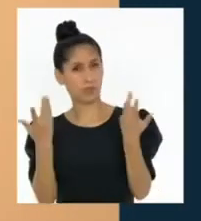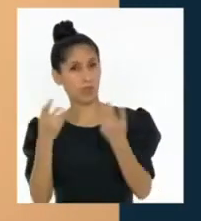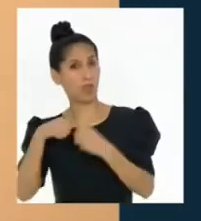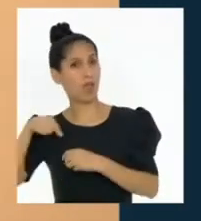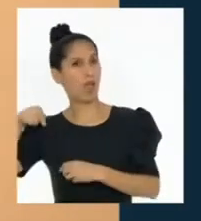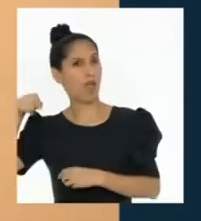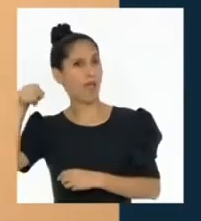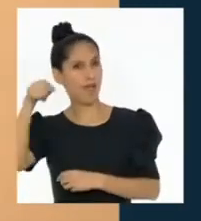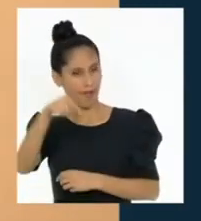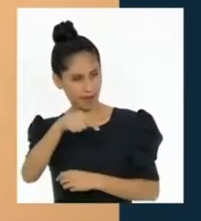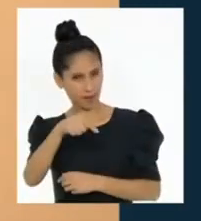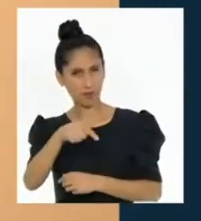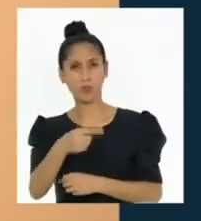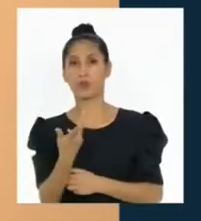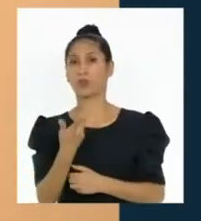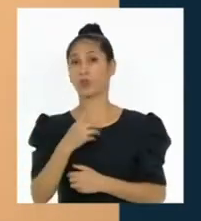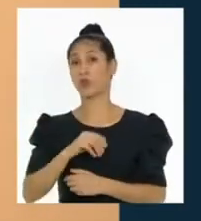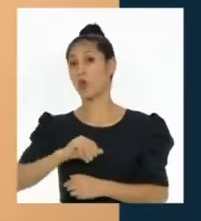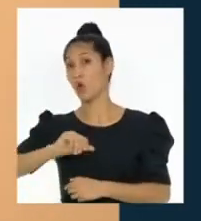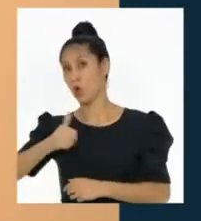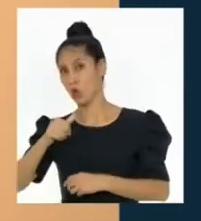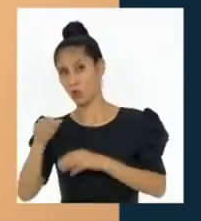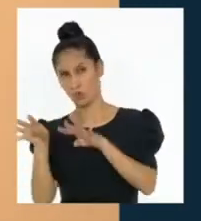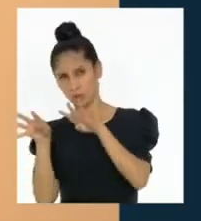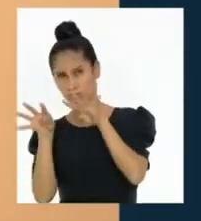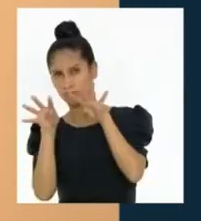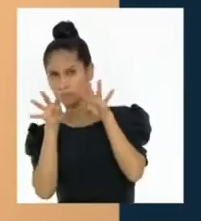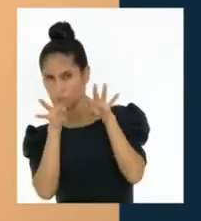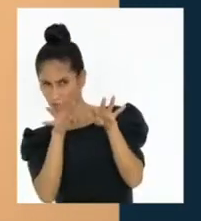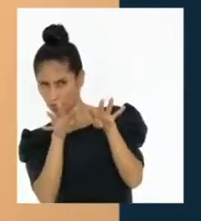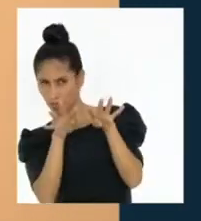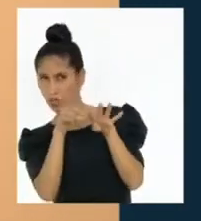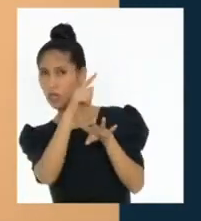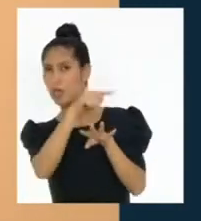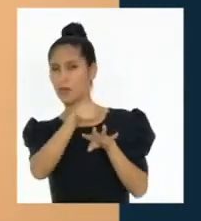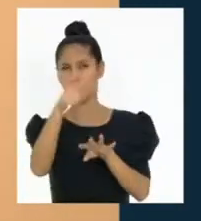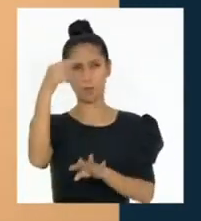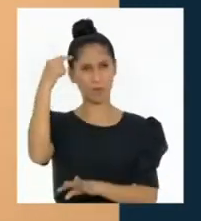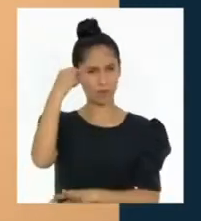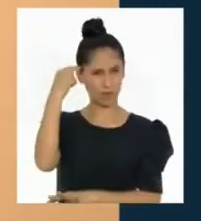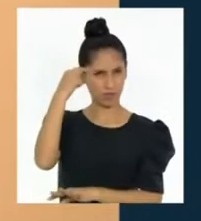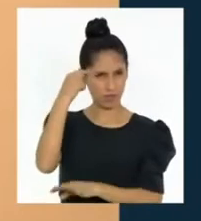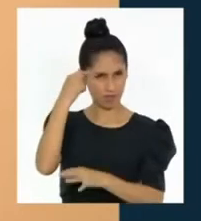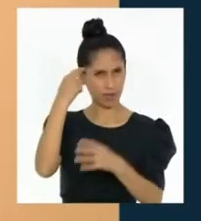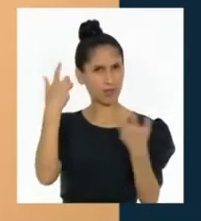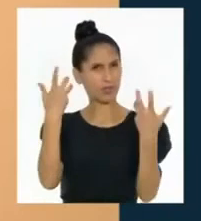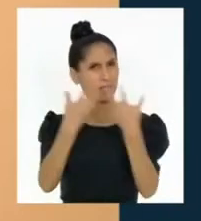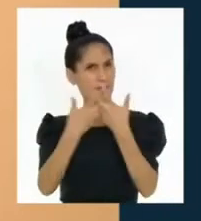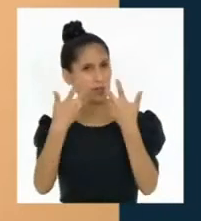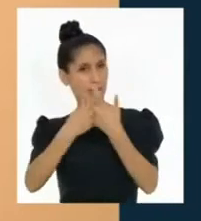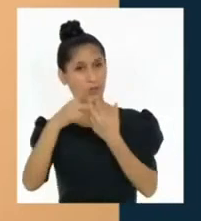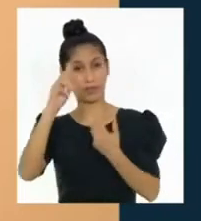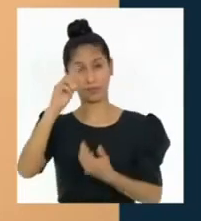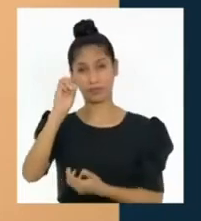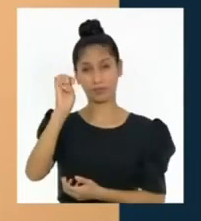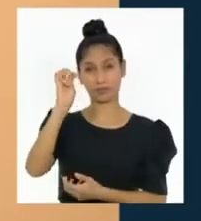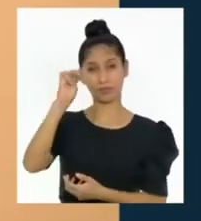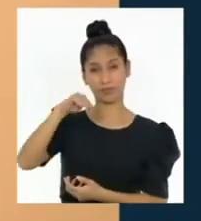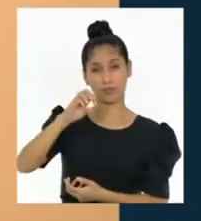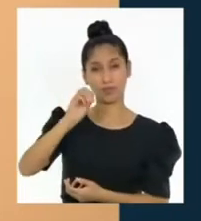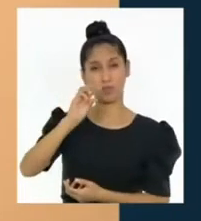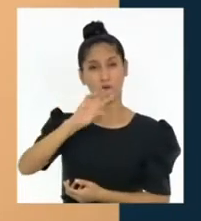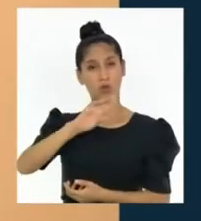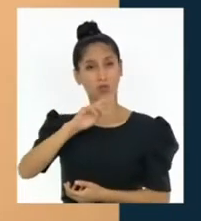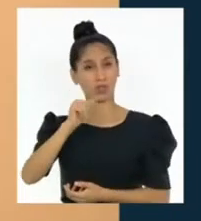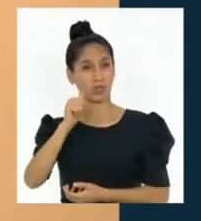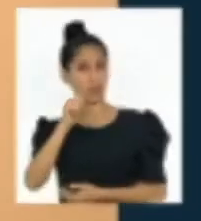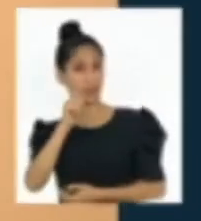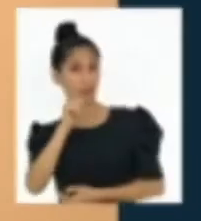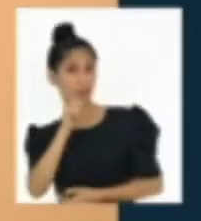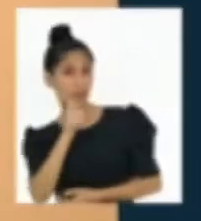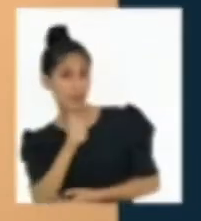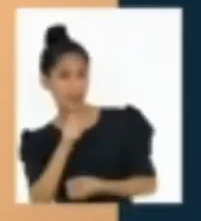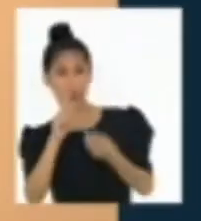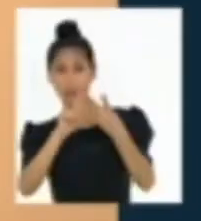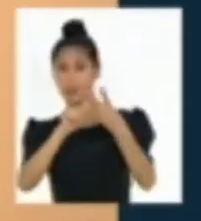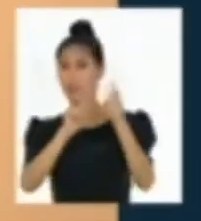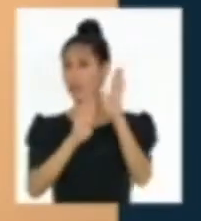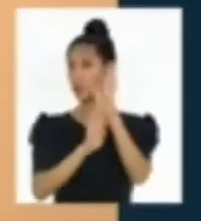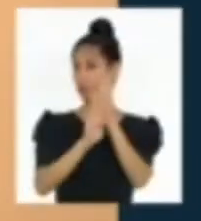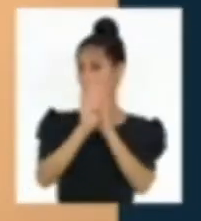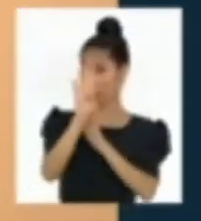garantizar que el vínculo entre democracia y desarrollo, democracia y derechos humanos,